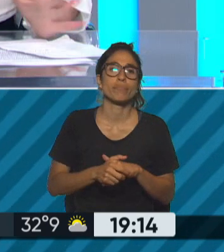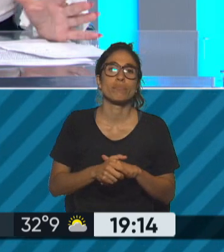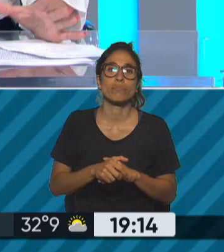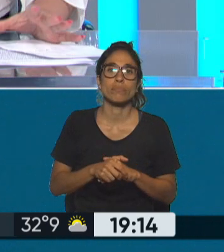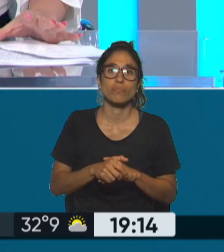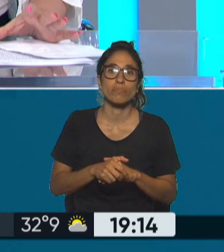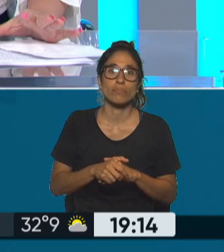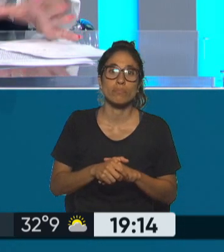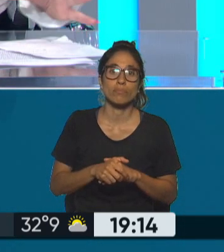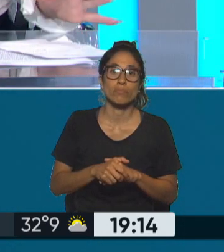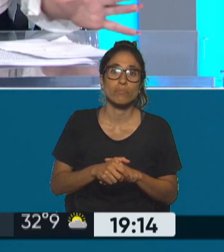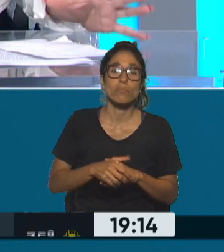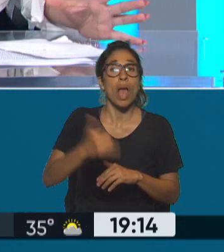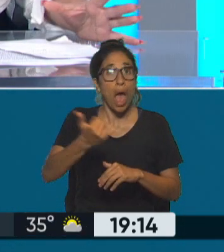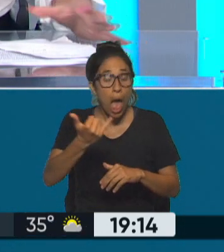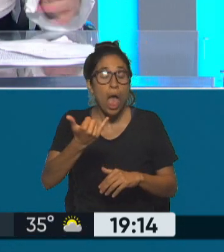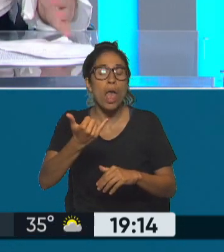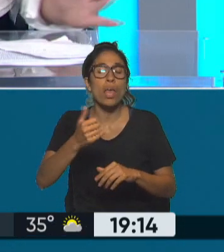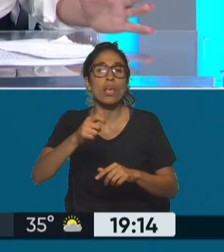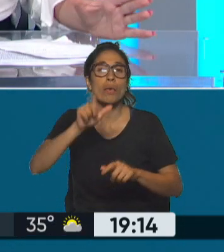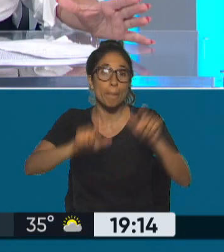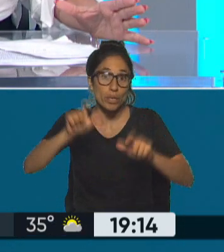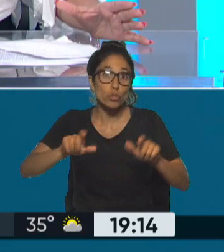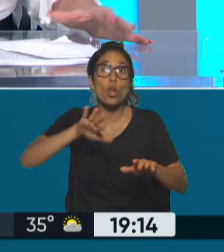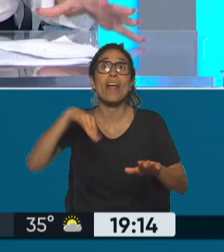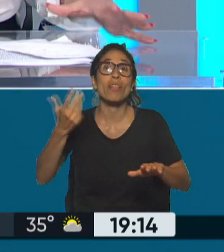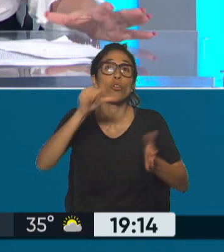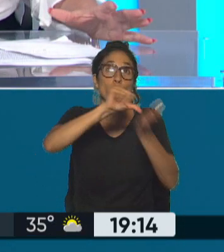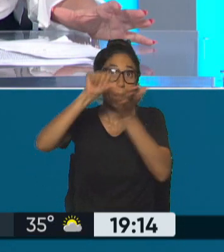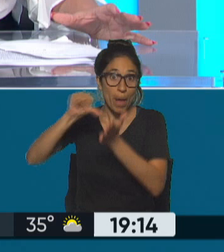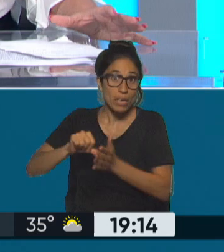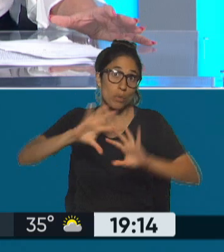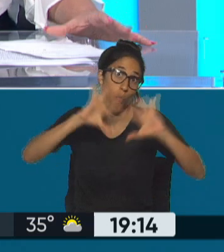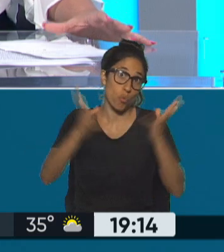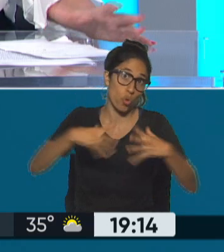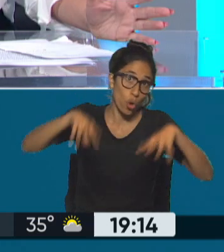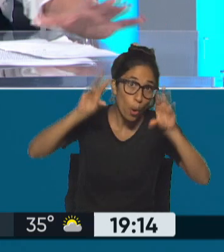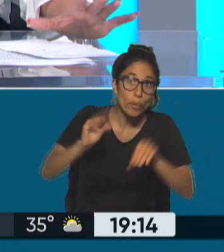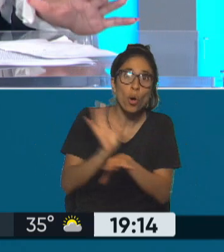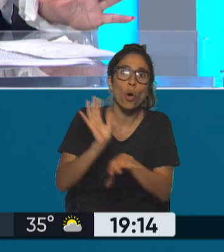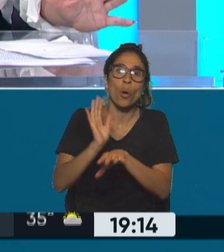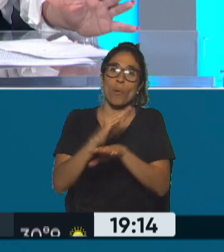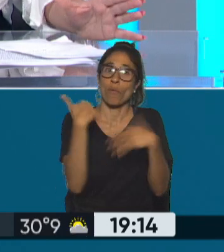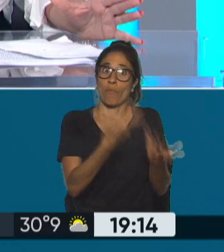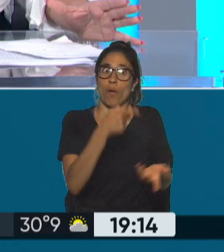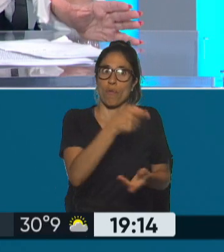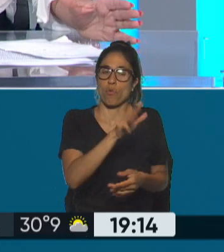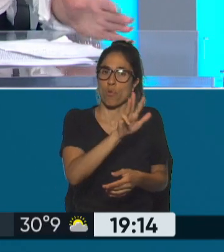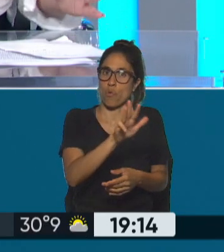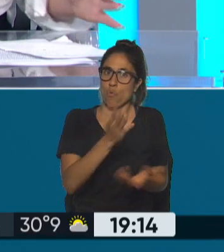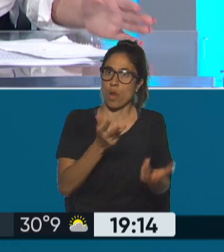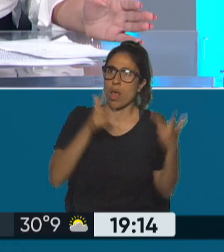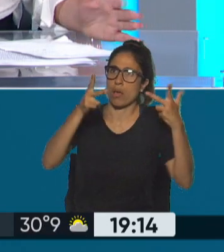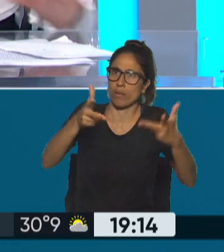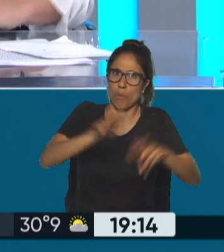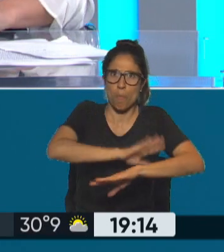intento de golpe de Estado decía, hay que decirlo con todas las palabras fue un intento de golpe de Estado lo que vimos hoy claramente